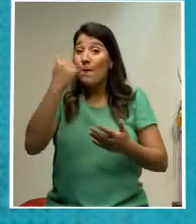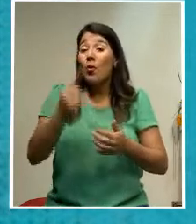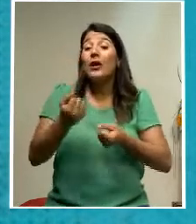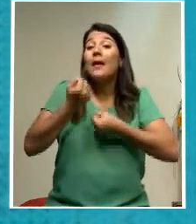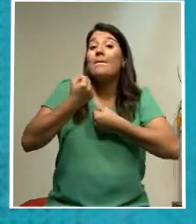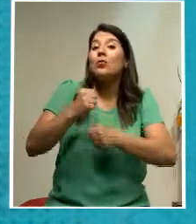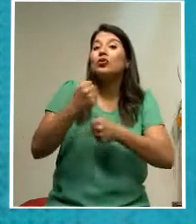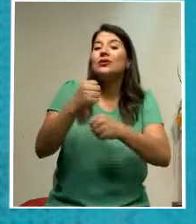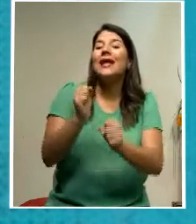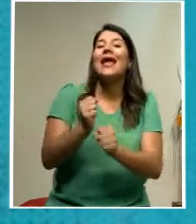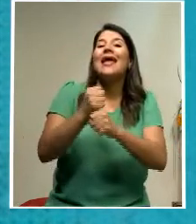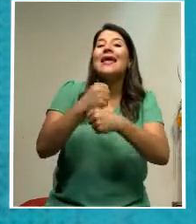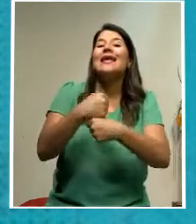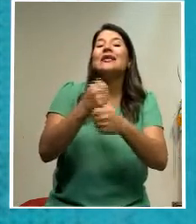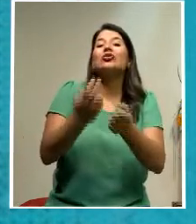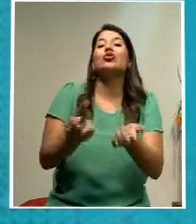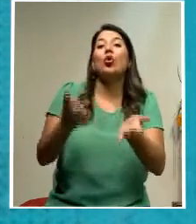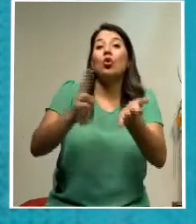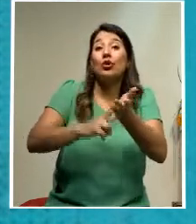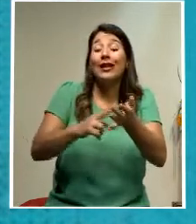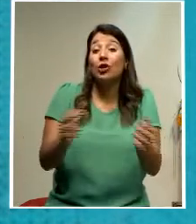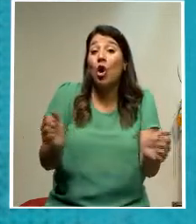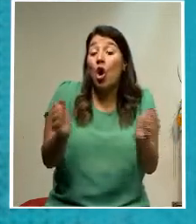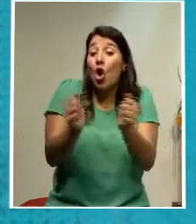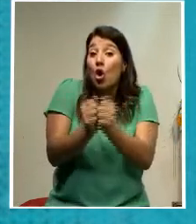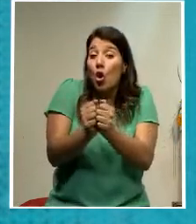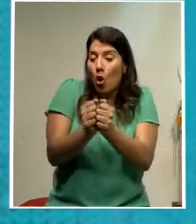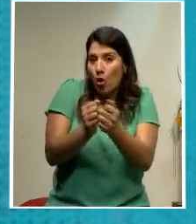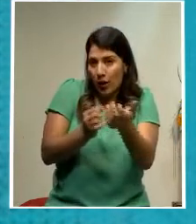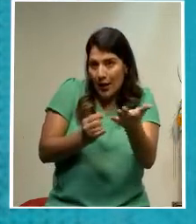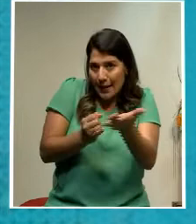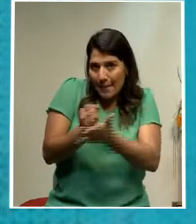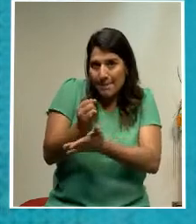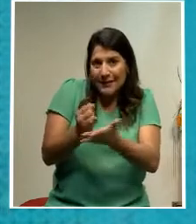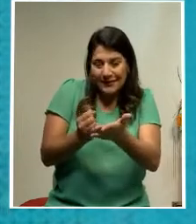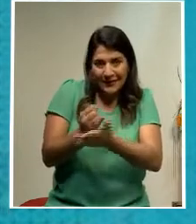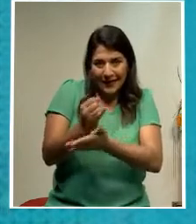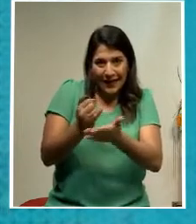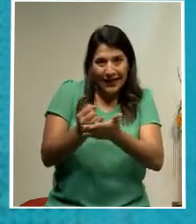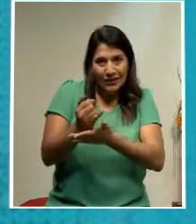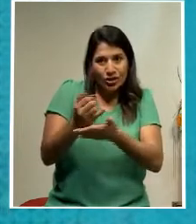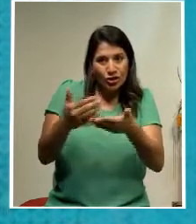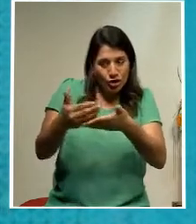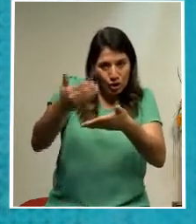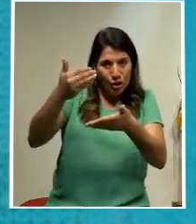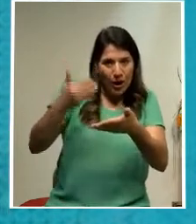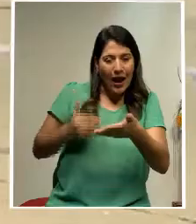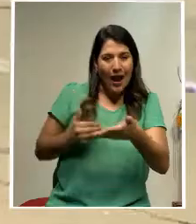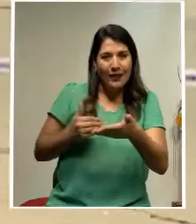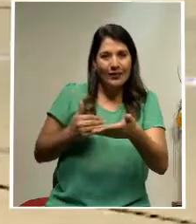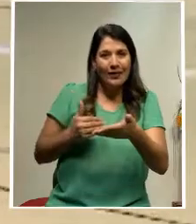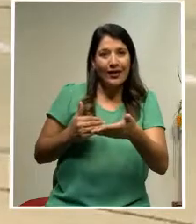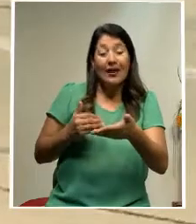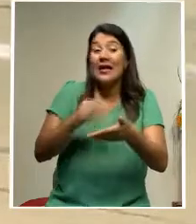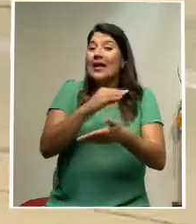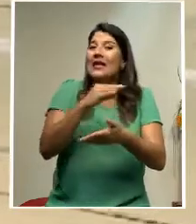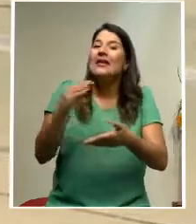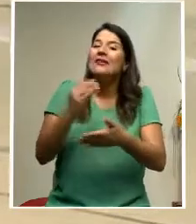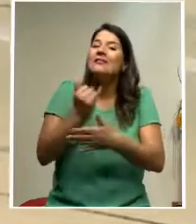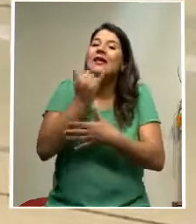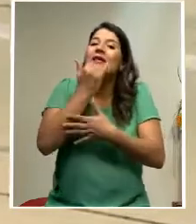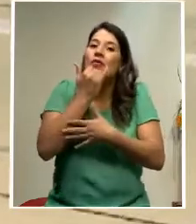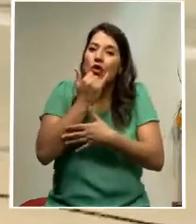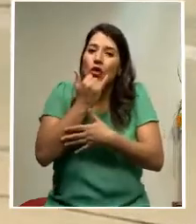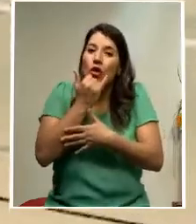un contrato con un estudio de factibilidad que hizo una proyección sobreestimada, sobreestimó la